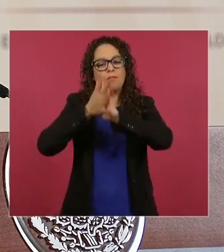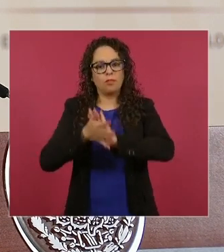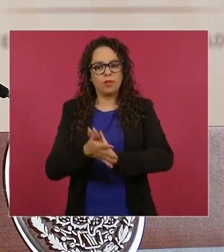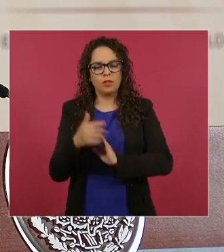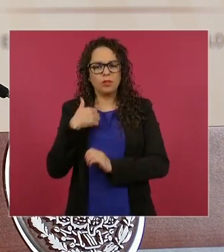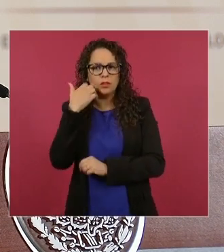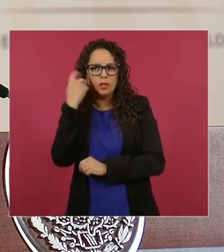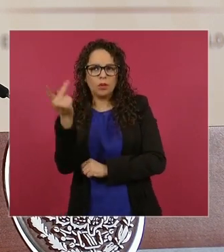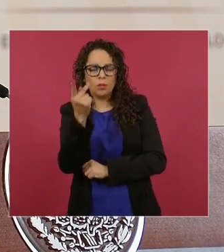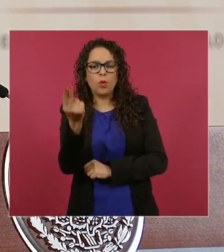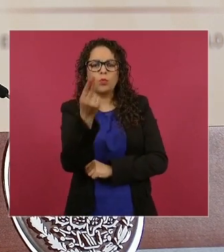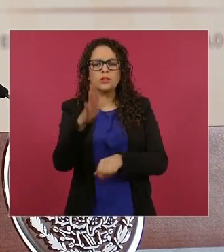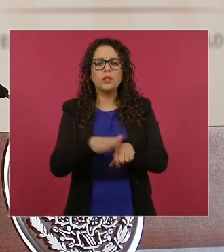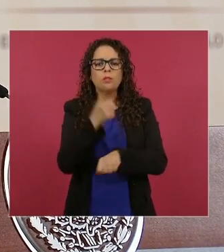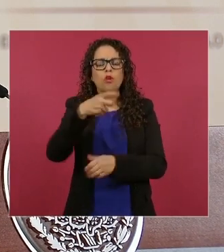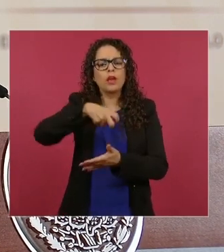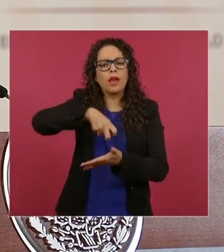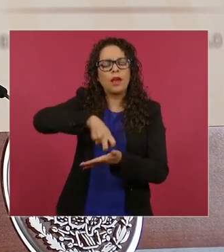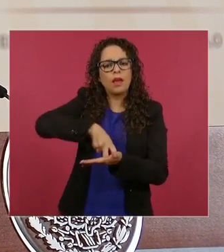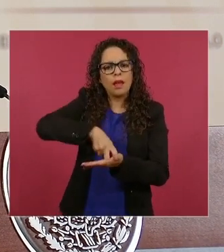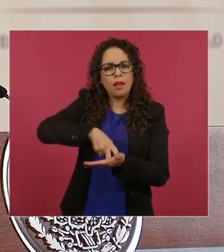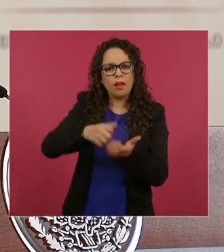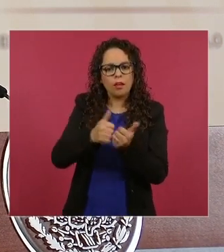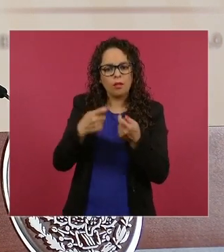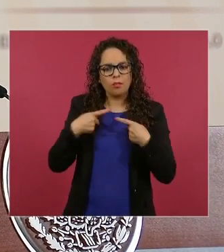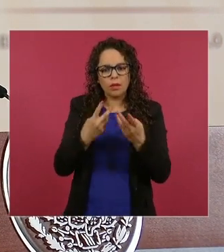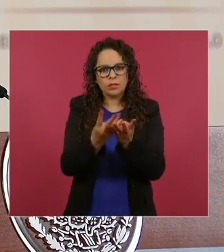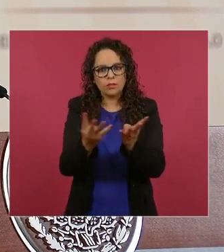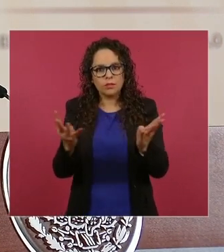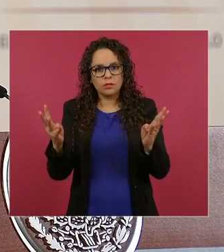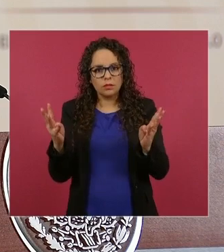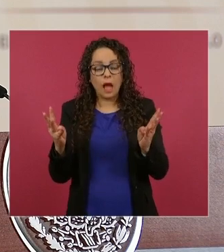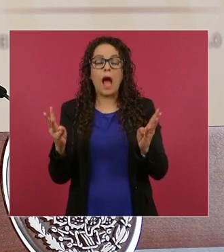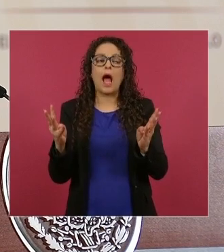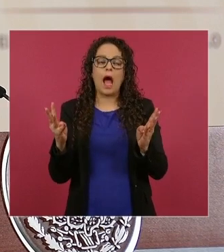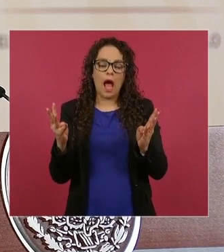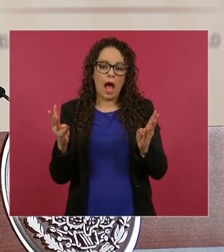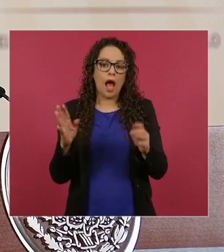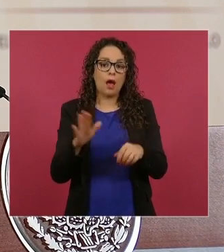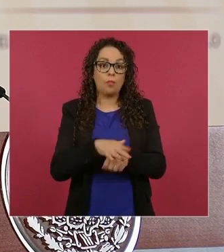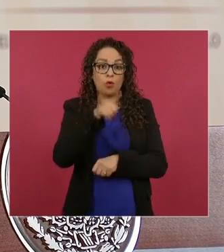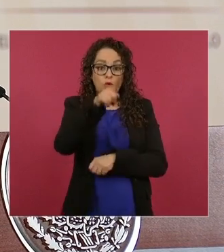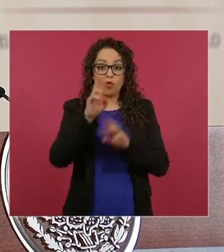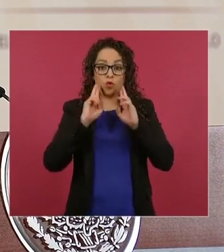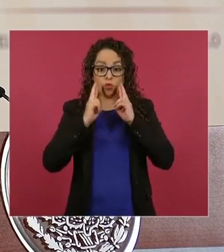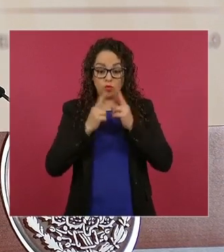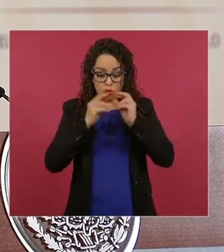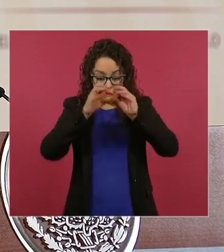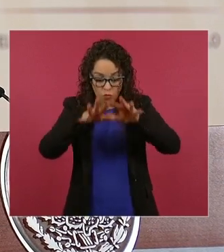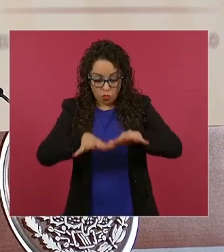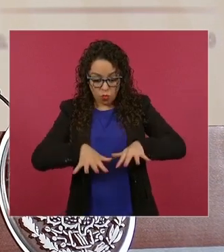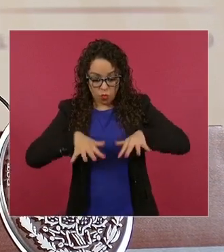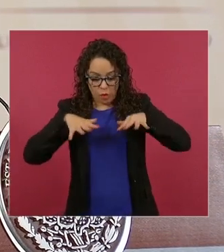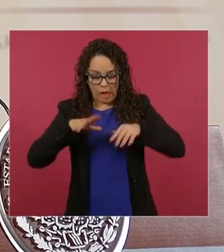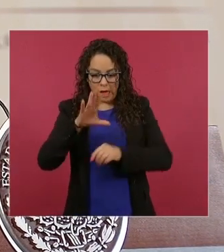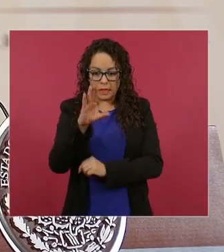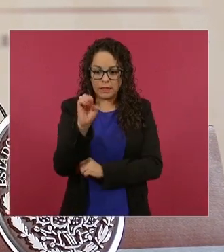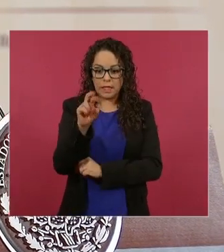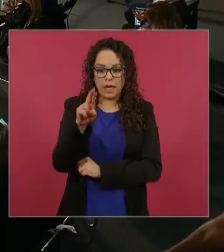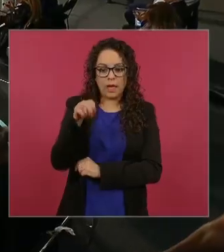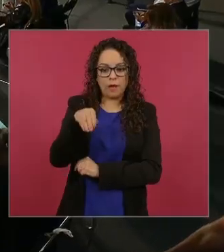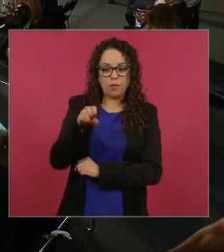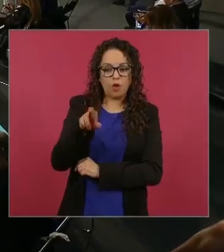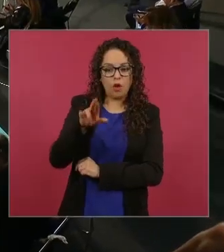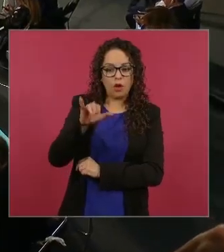de los pueblos originarios que pues